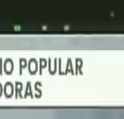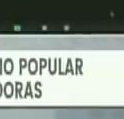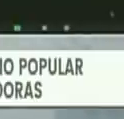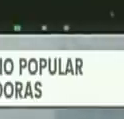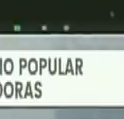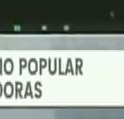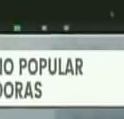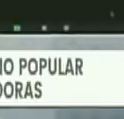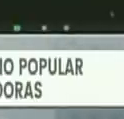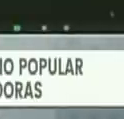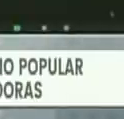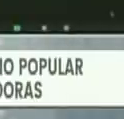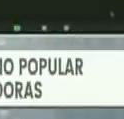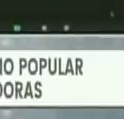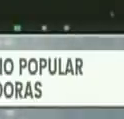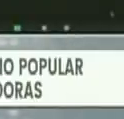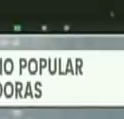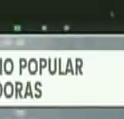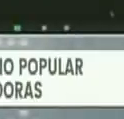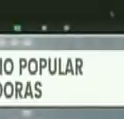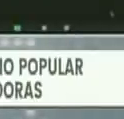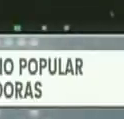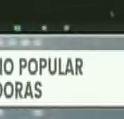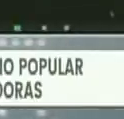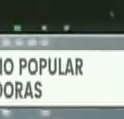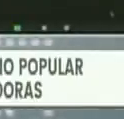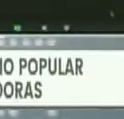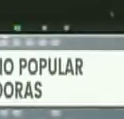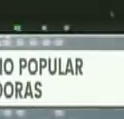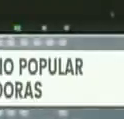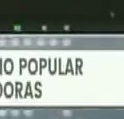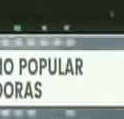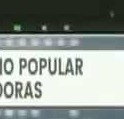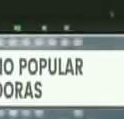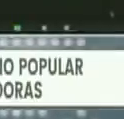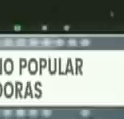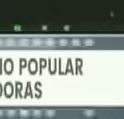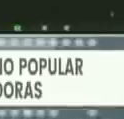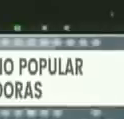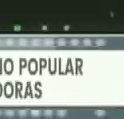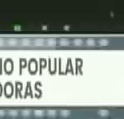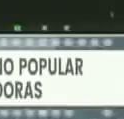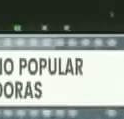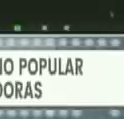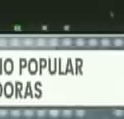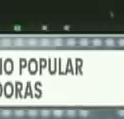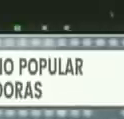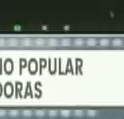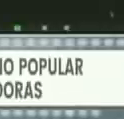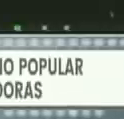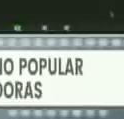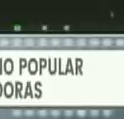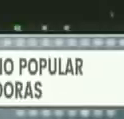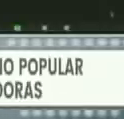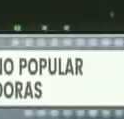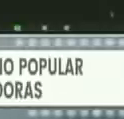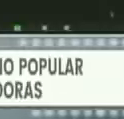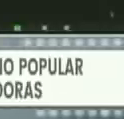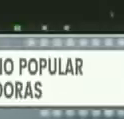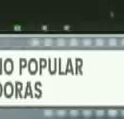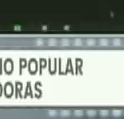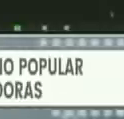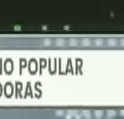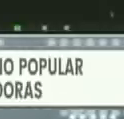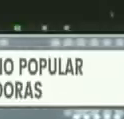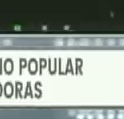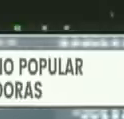primero en todas las empresas públicas piñate tú me garantizas esto y me informas en tiempo real en